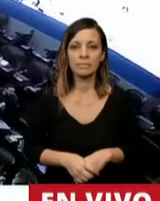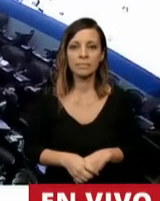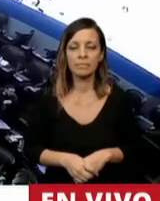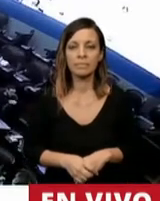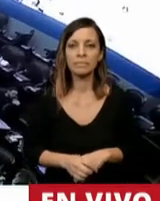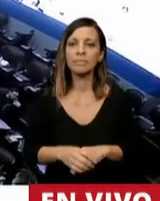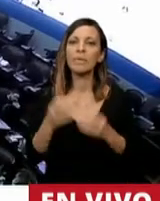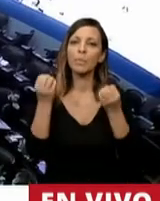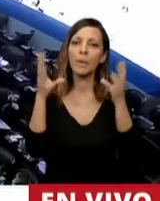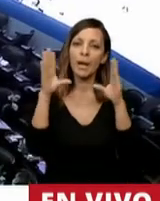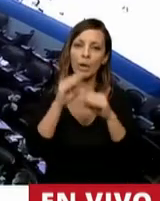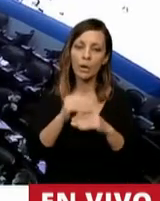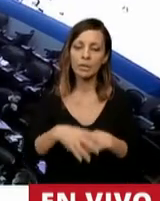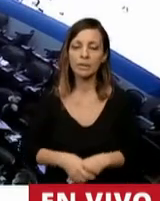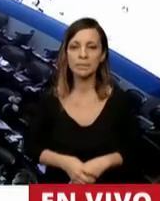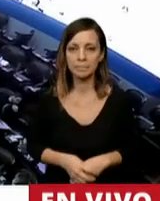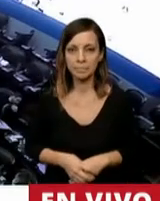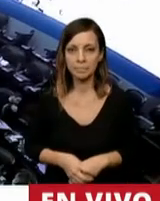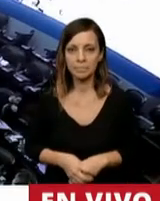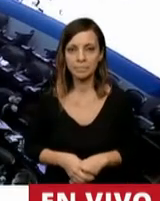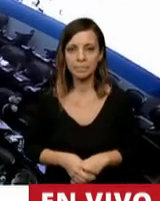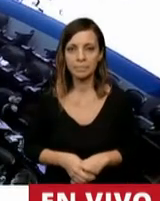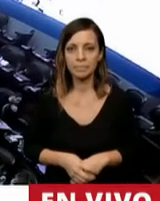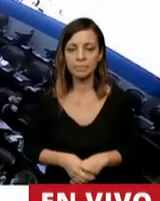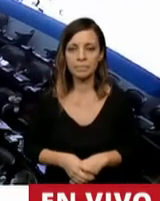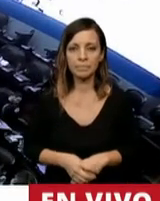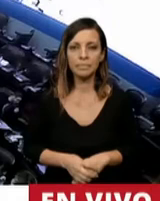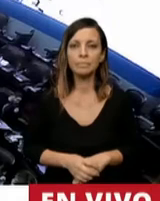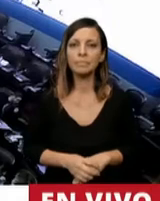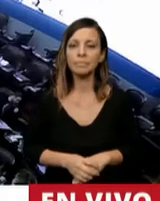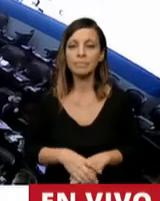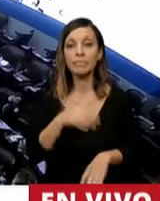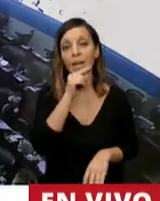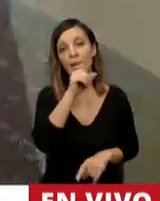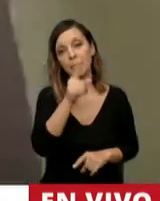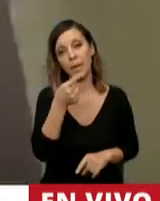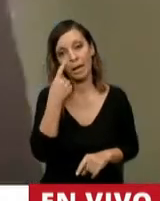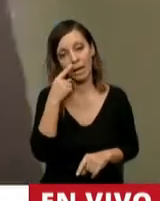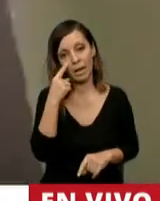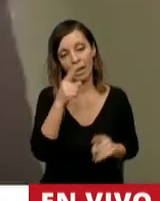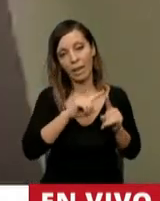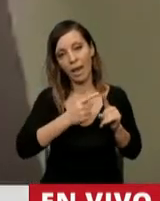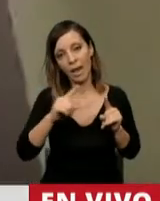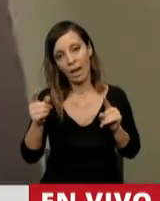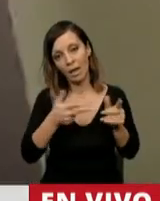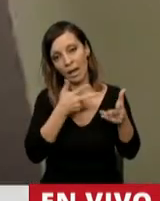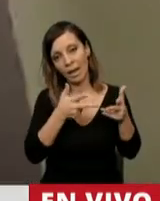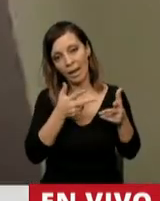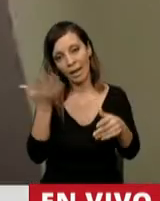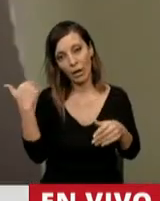Buenas noches, señor Presidente. No solo jugó con alargue el diputado preopinante,